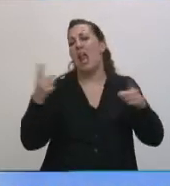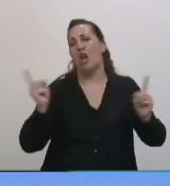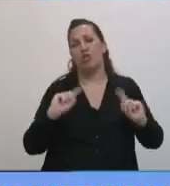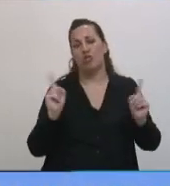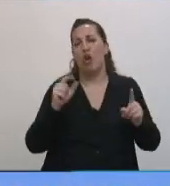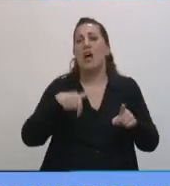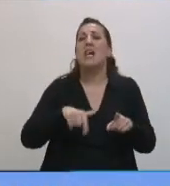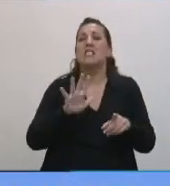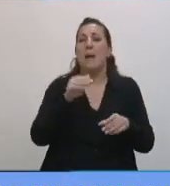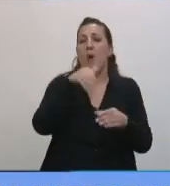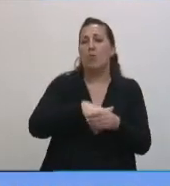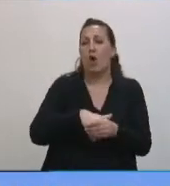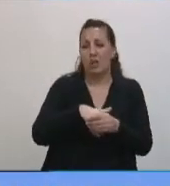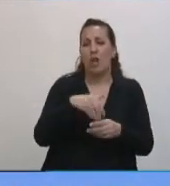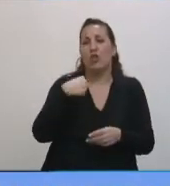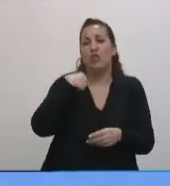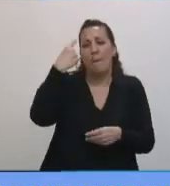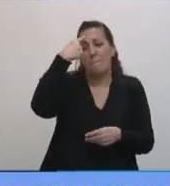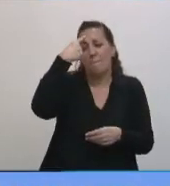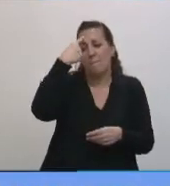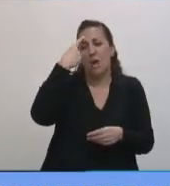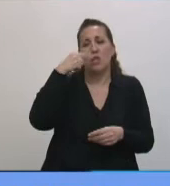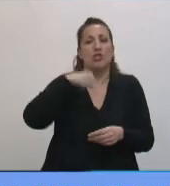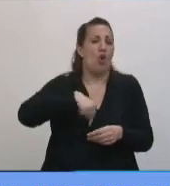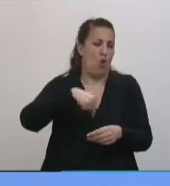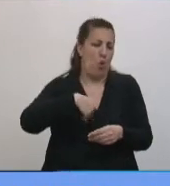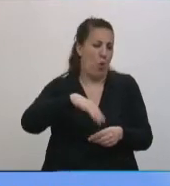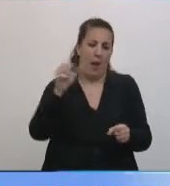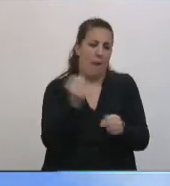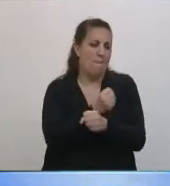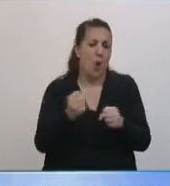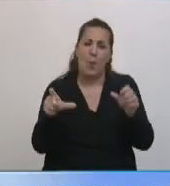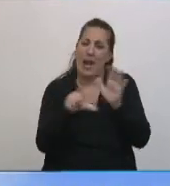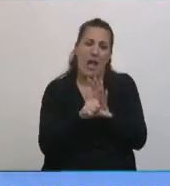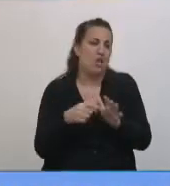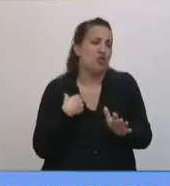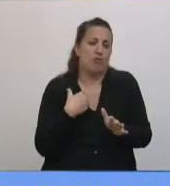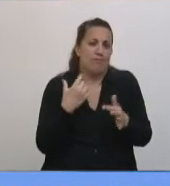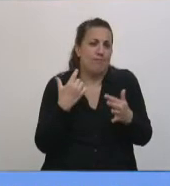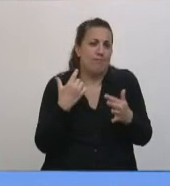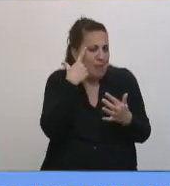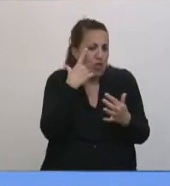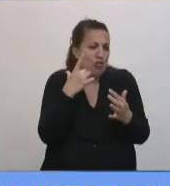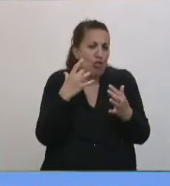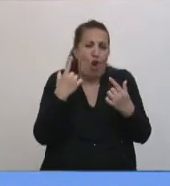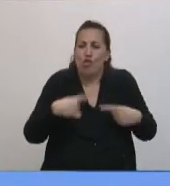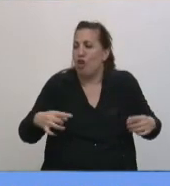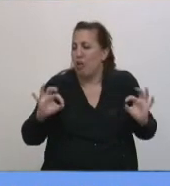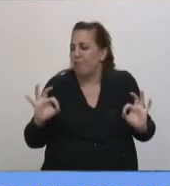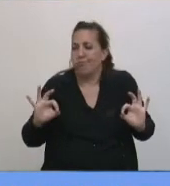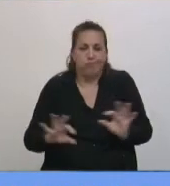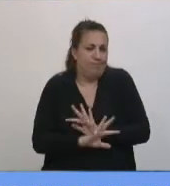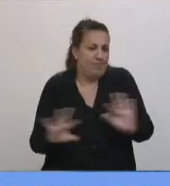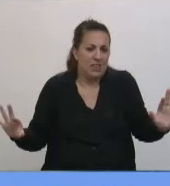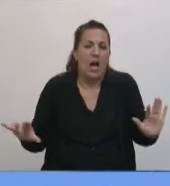votando, creo que hoy vamos a, se va a transformar en ley porque creo que está todo predispuesto para que eso suceda, una de las leyes más